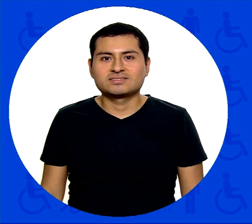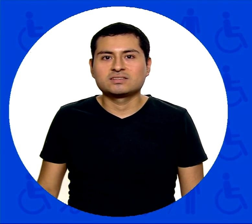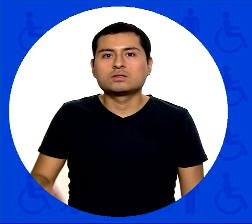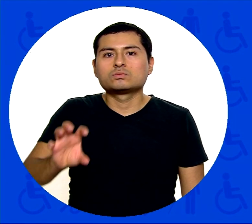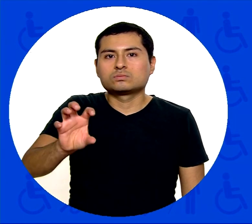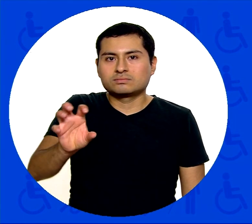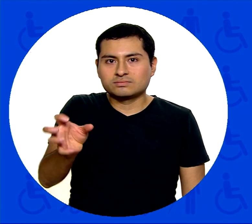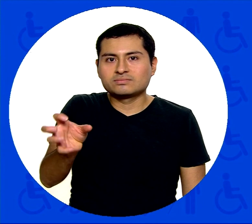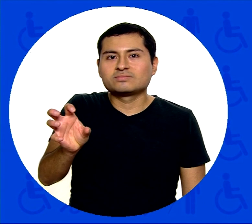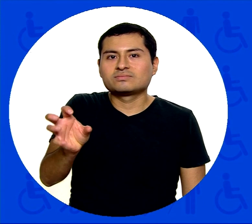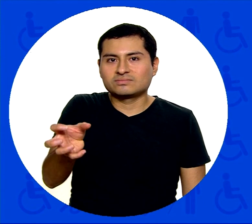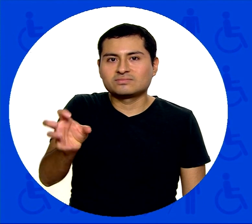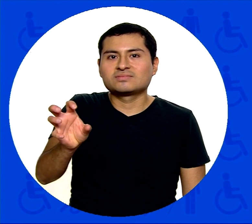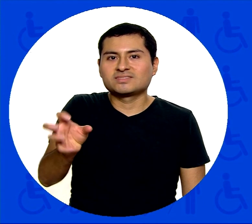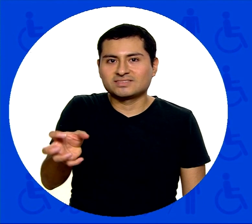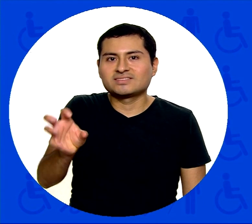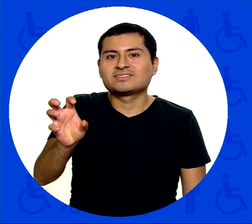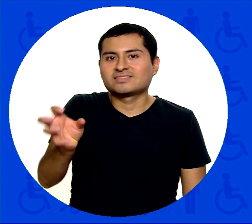Radio